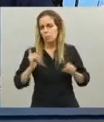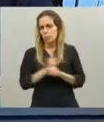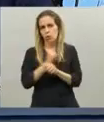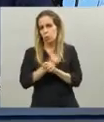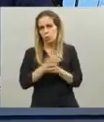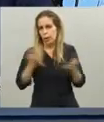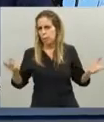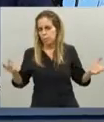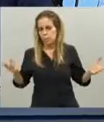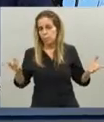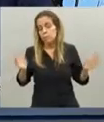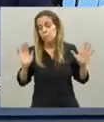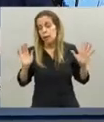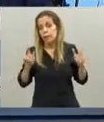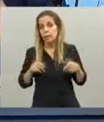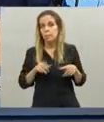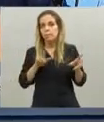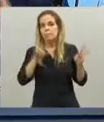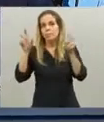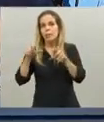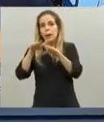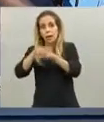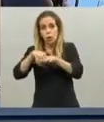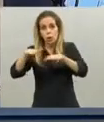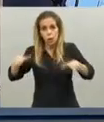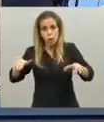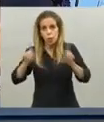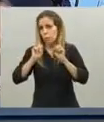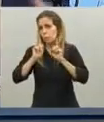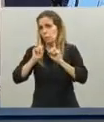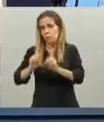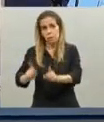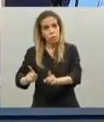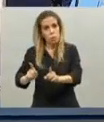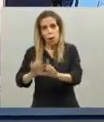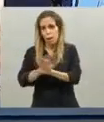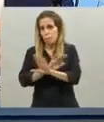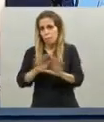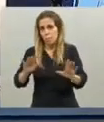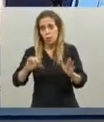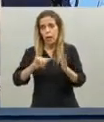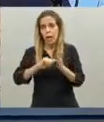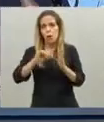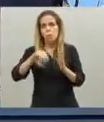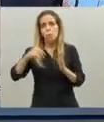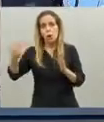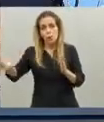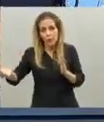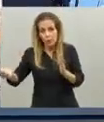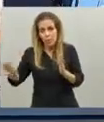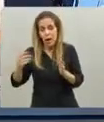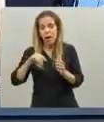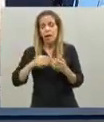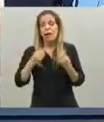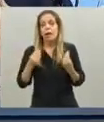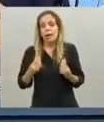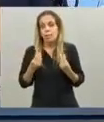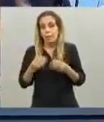construcción y en cuanto a los niños seguimos igual que también por la fisonomía de la provincia porque nosotros no tenemos